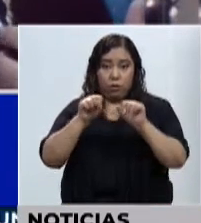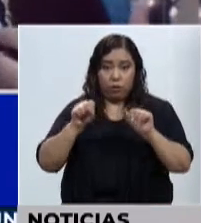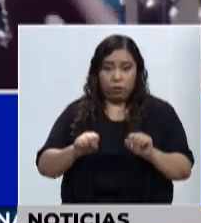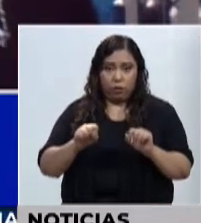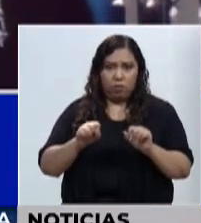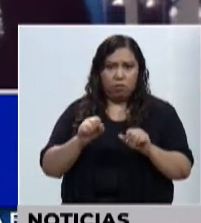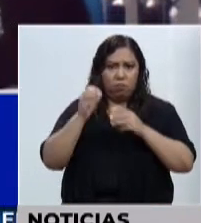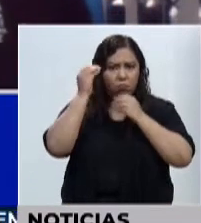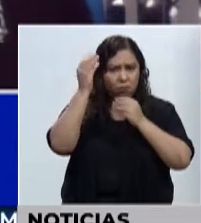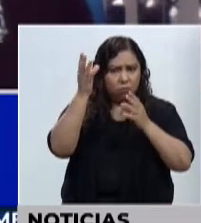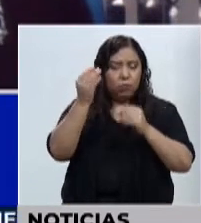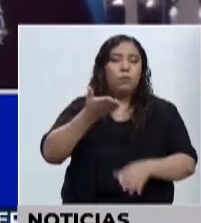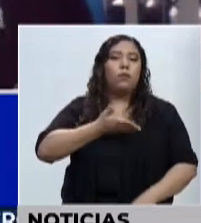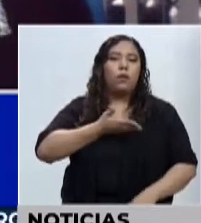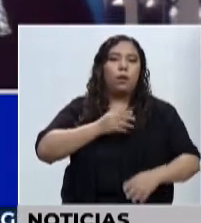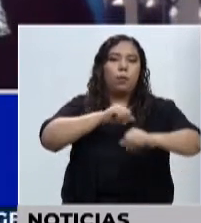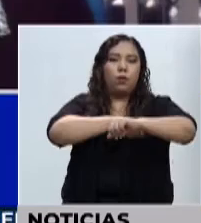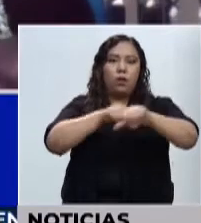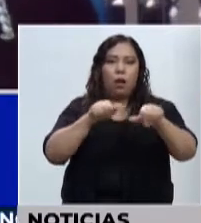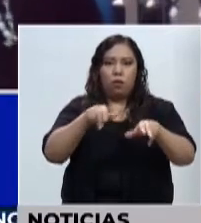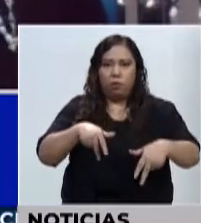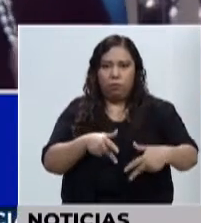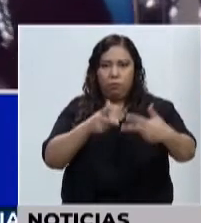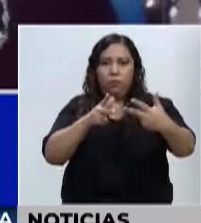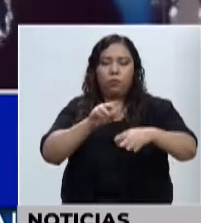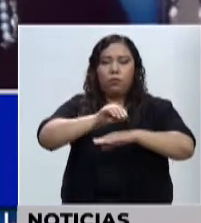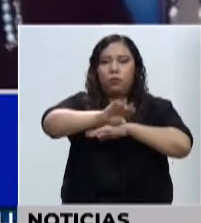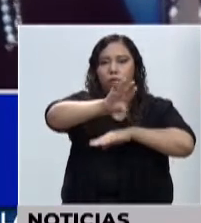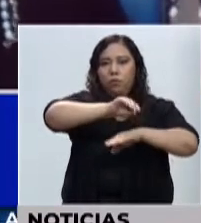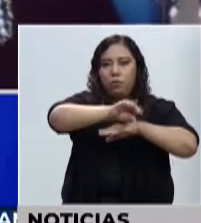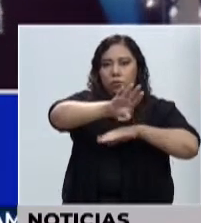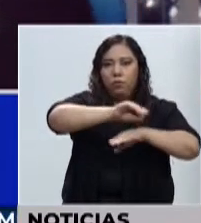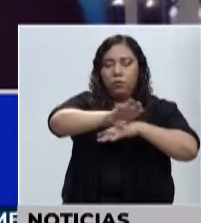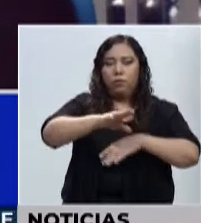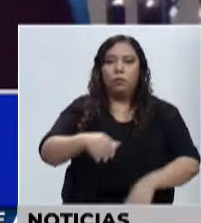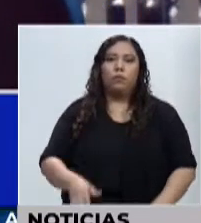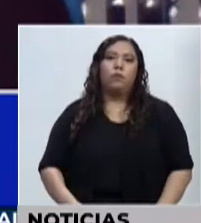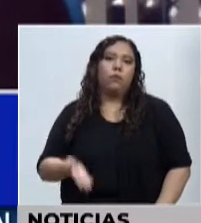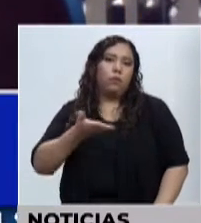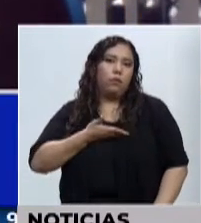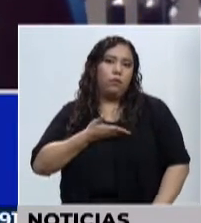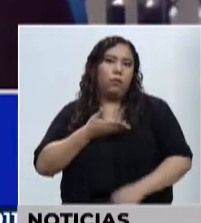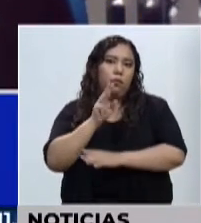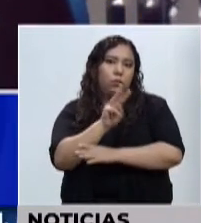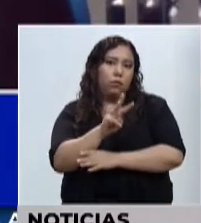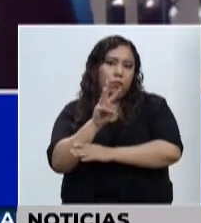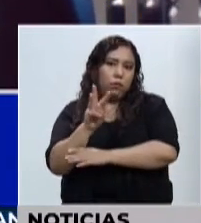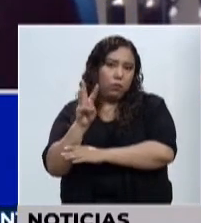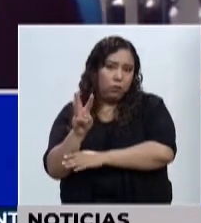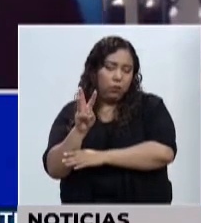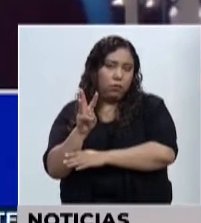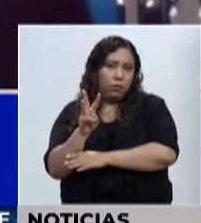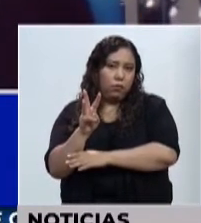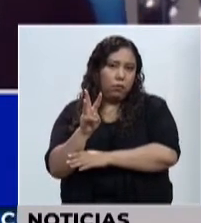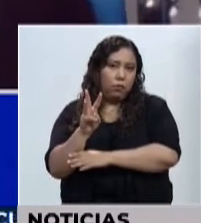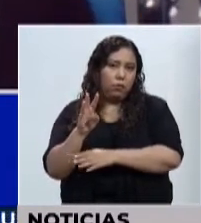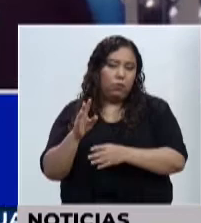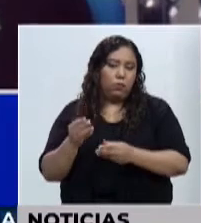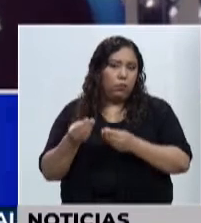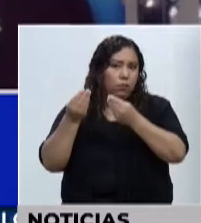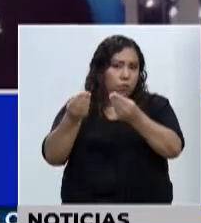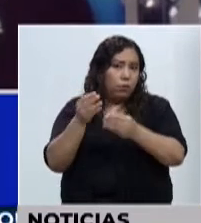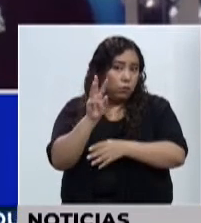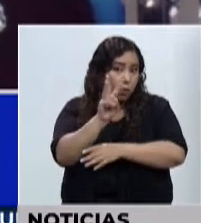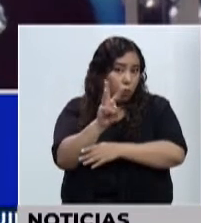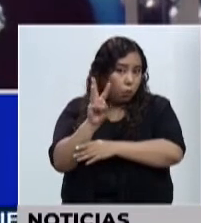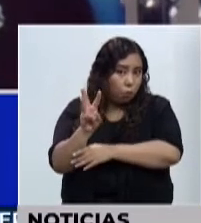aula virtual. Tenemos en una página web. En algún momento dado les compartiremos cómo pueden accesar